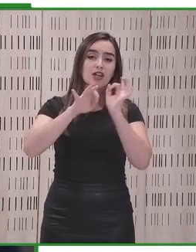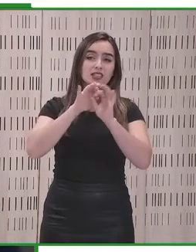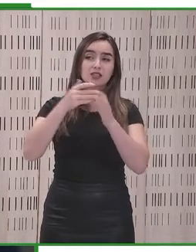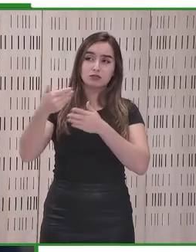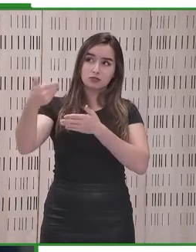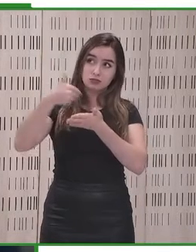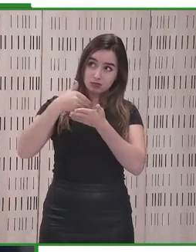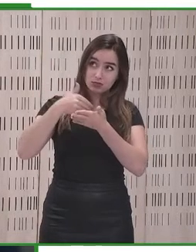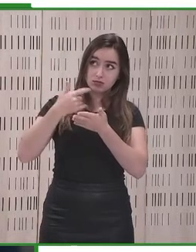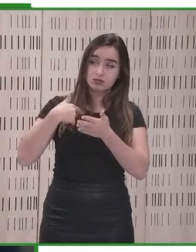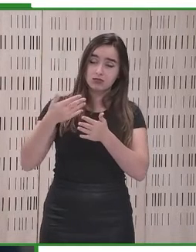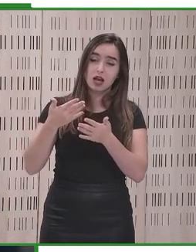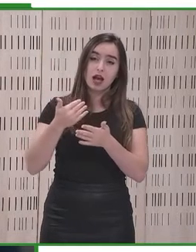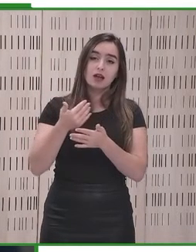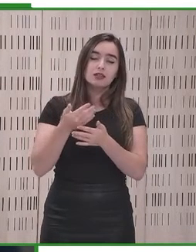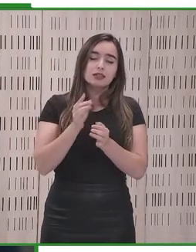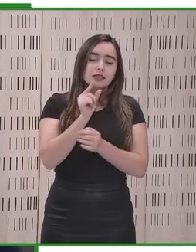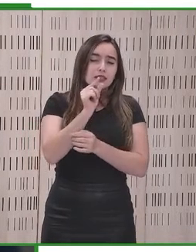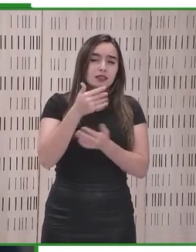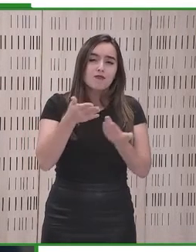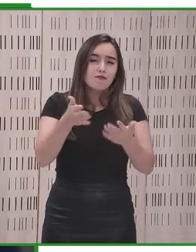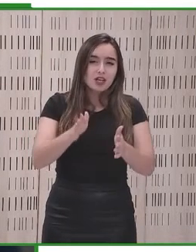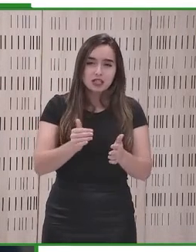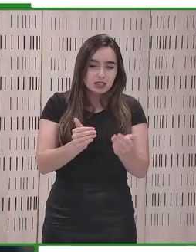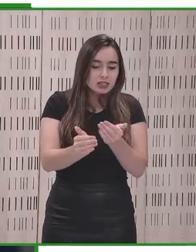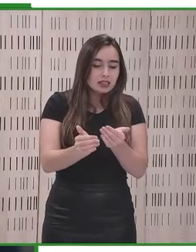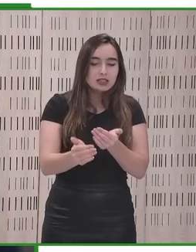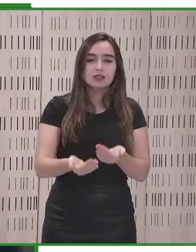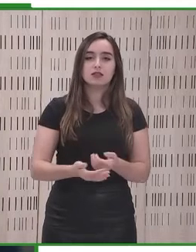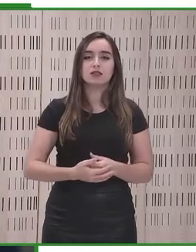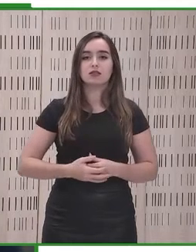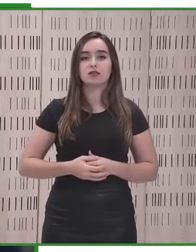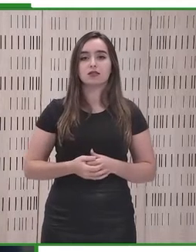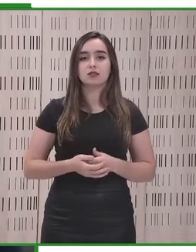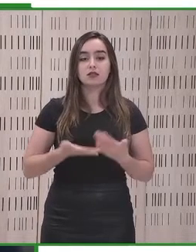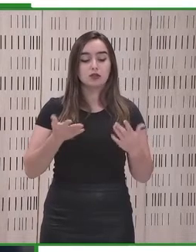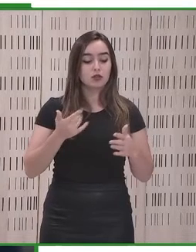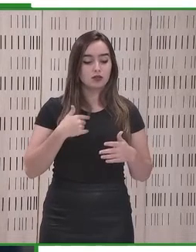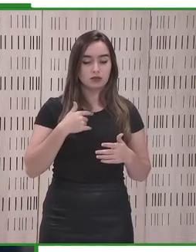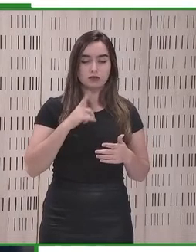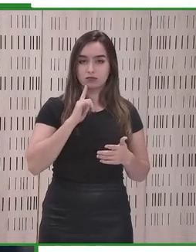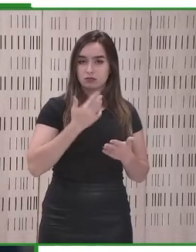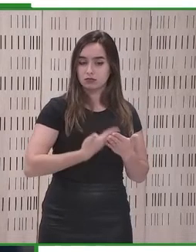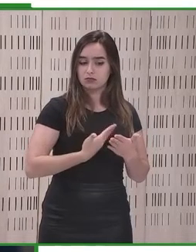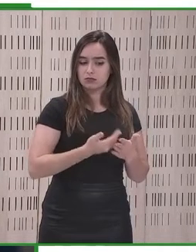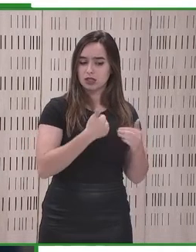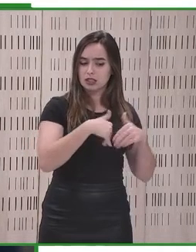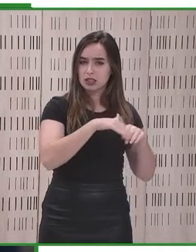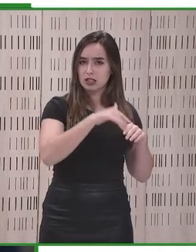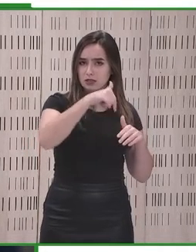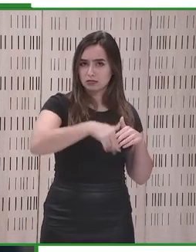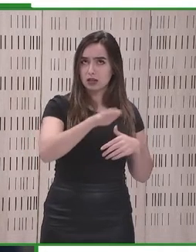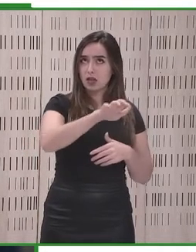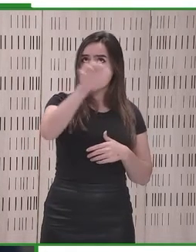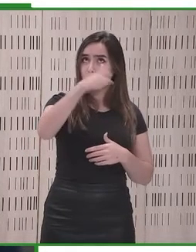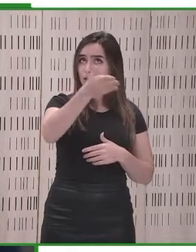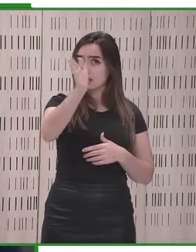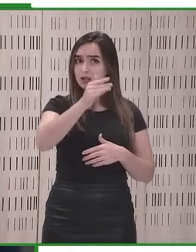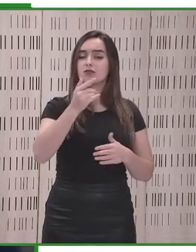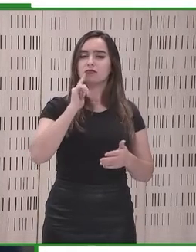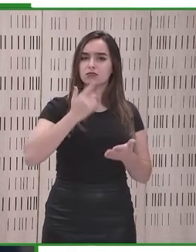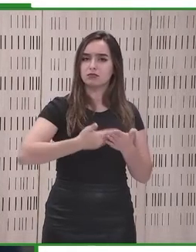trabajando en cooperación con la Asociación Europea de Estandarización para